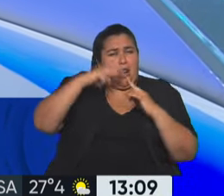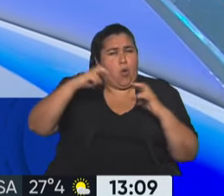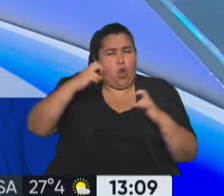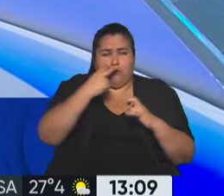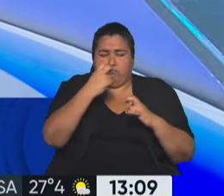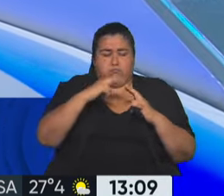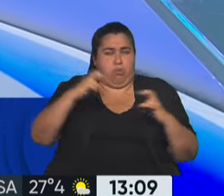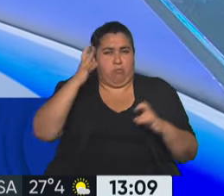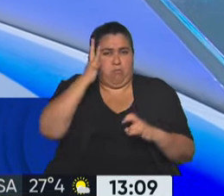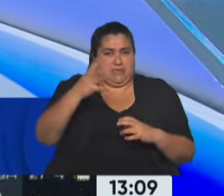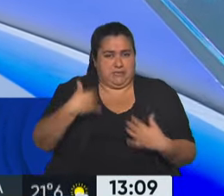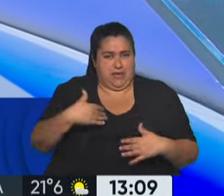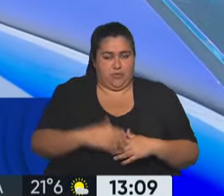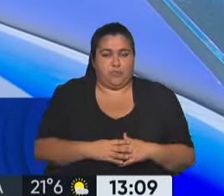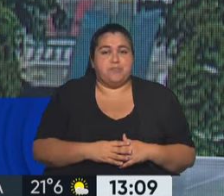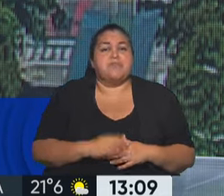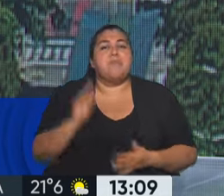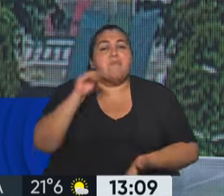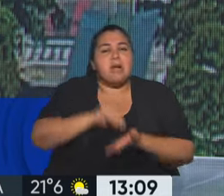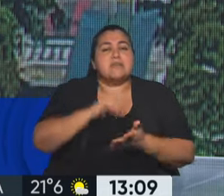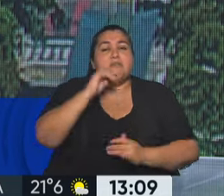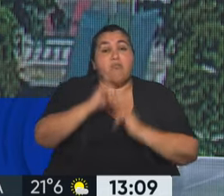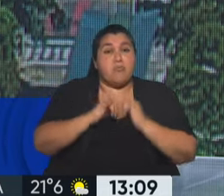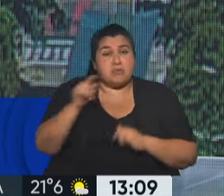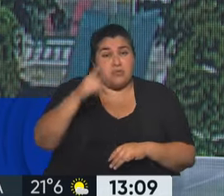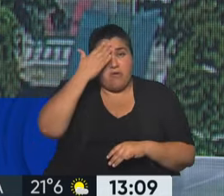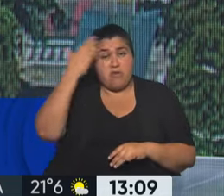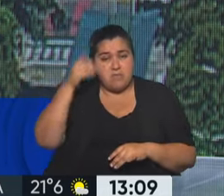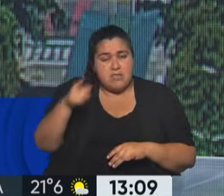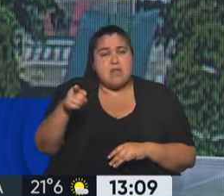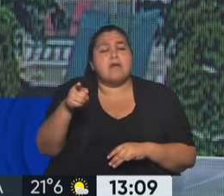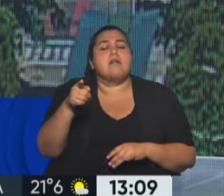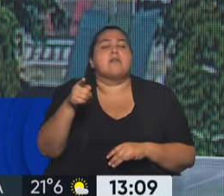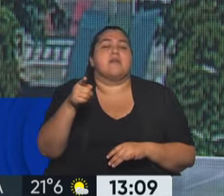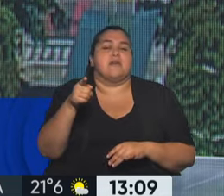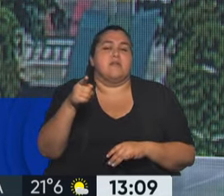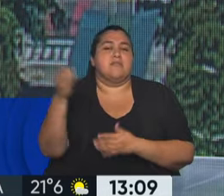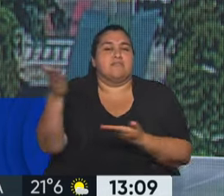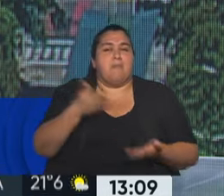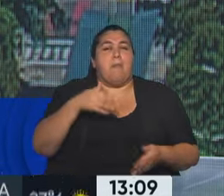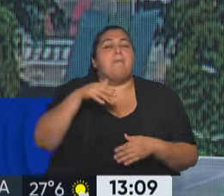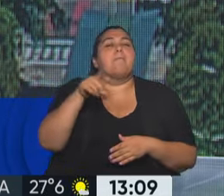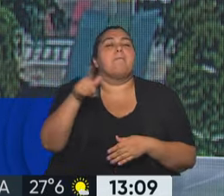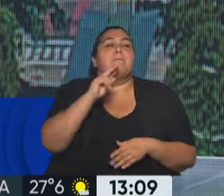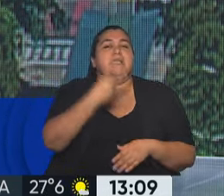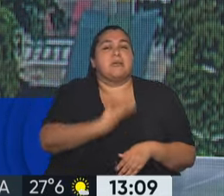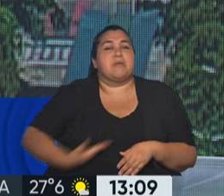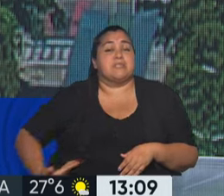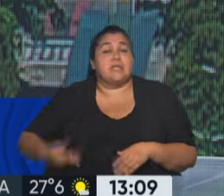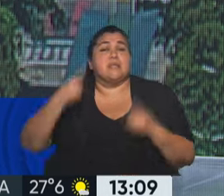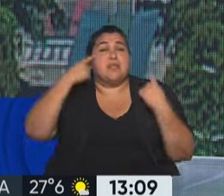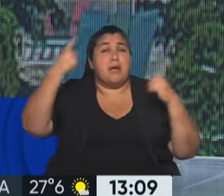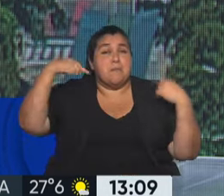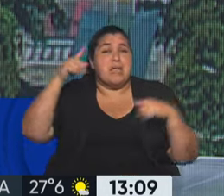Para conocer más sobre esta patología estuvimos conversando con Pamela Zangaro, ella es vicepresidenta de Epilepsia